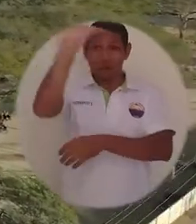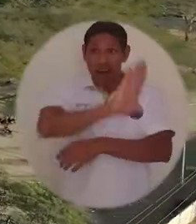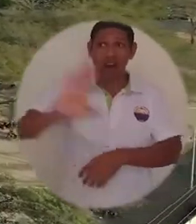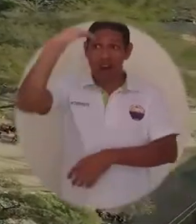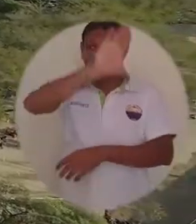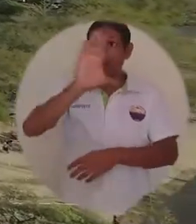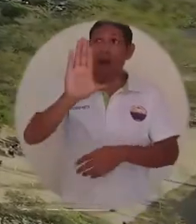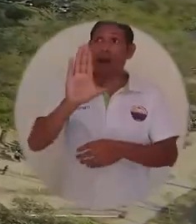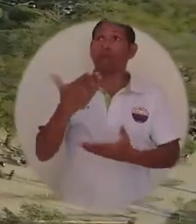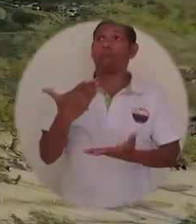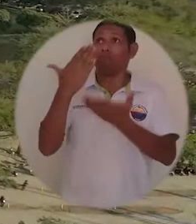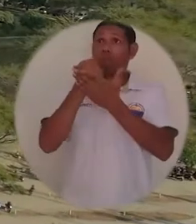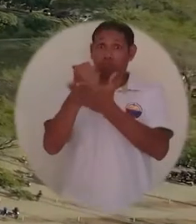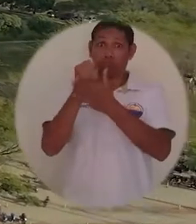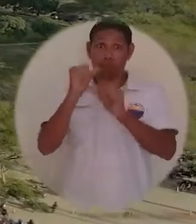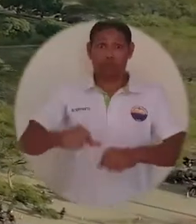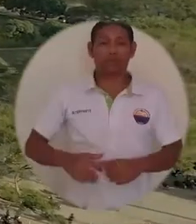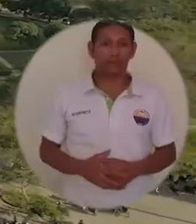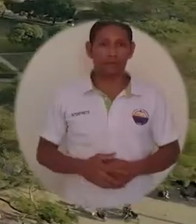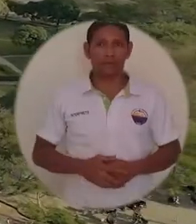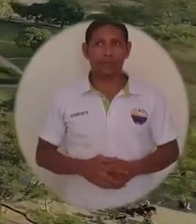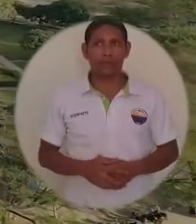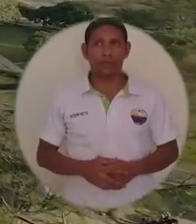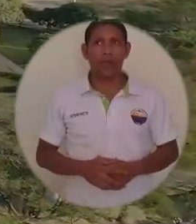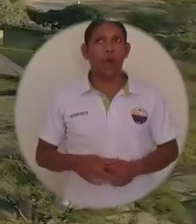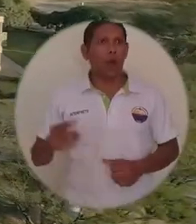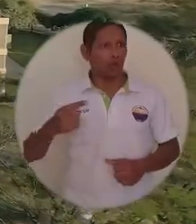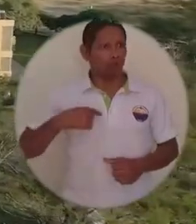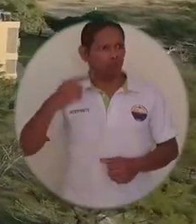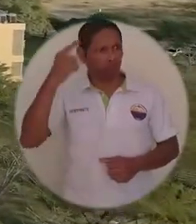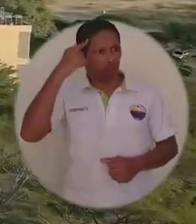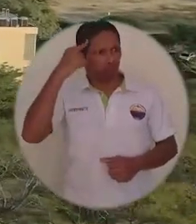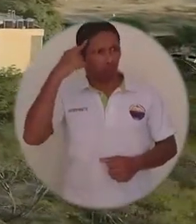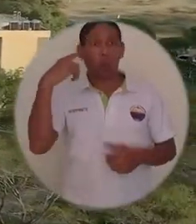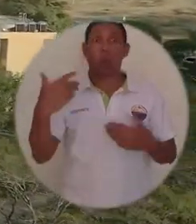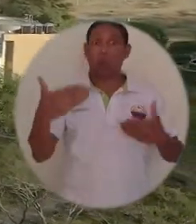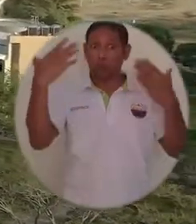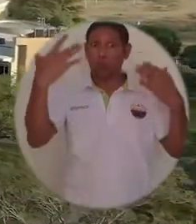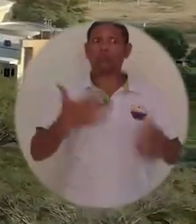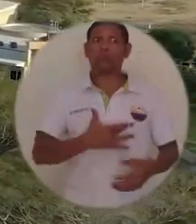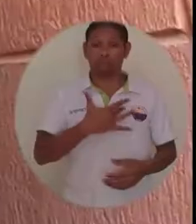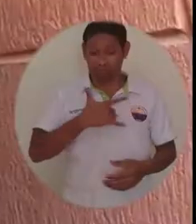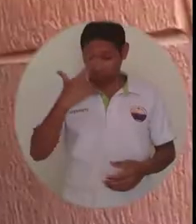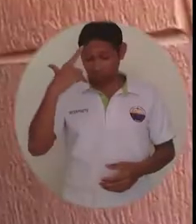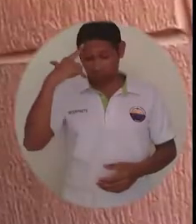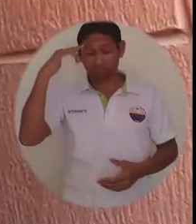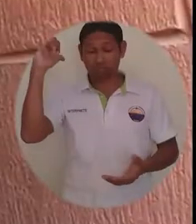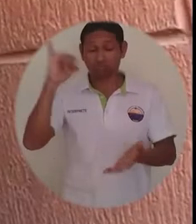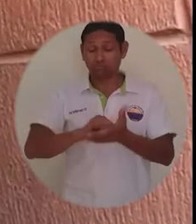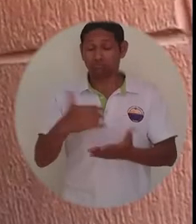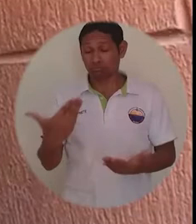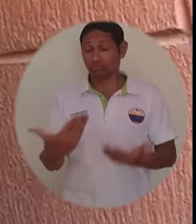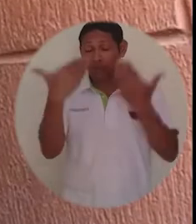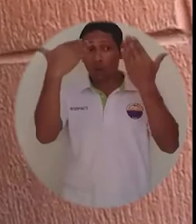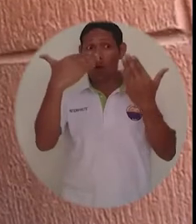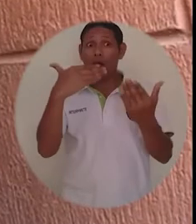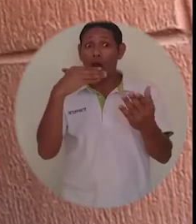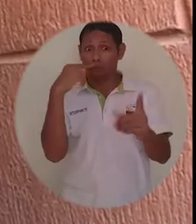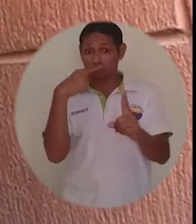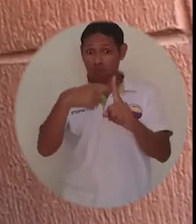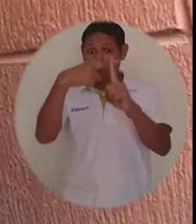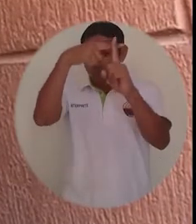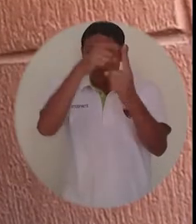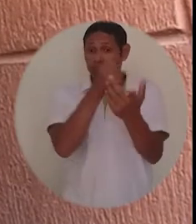del resto del país que estudien en la universidad. Estoy convencida que es una propuesta